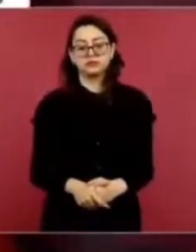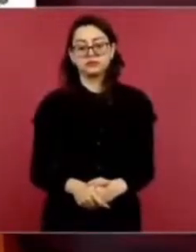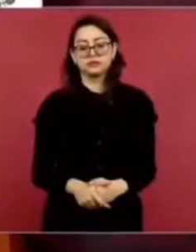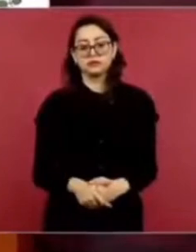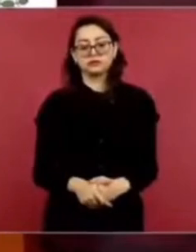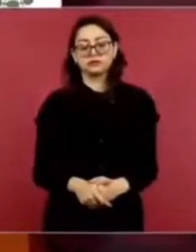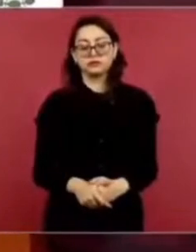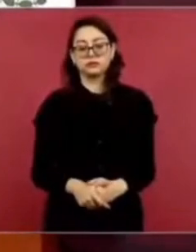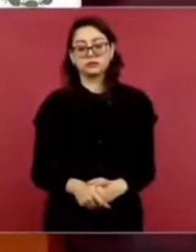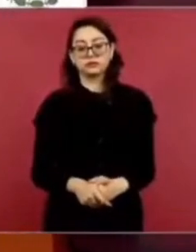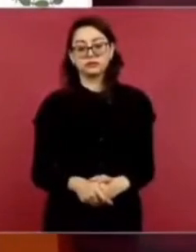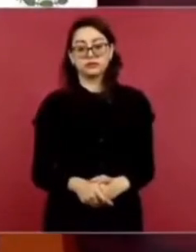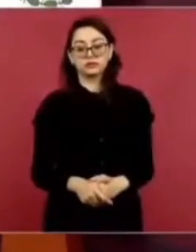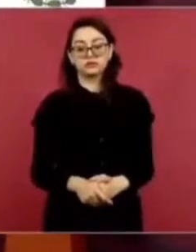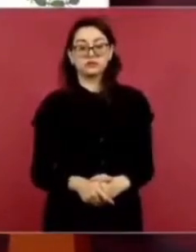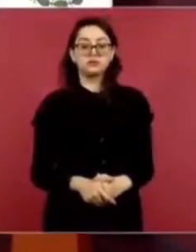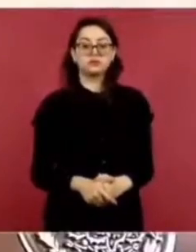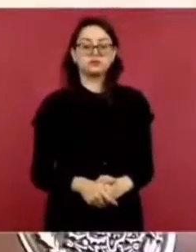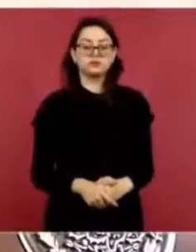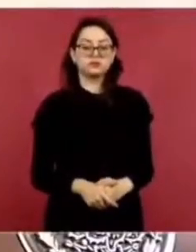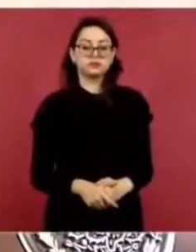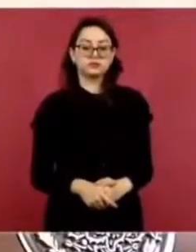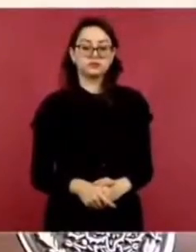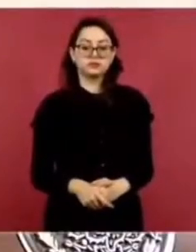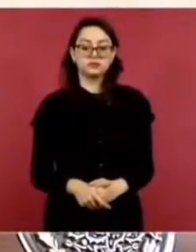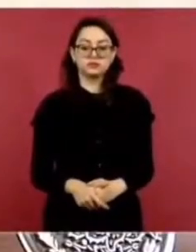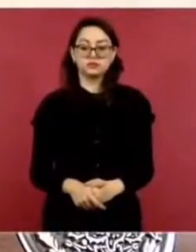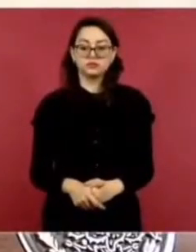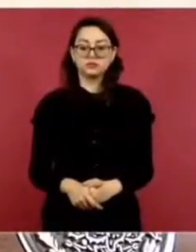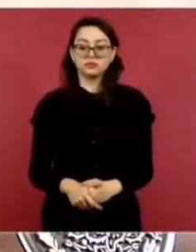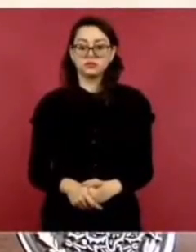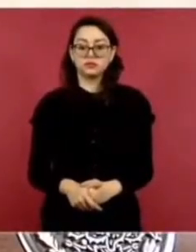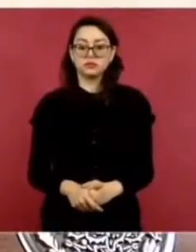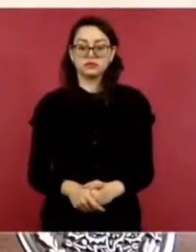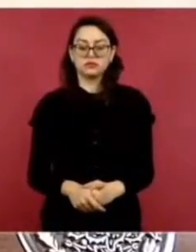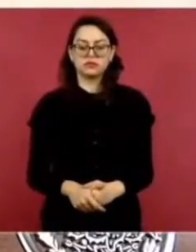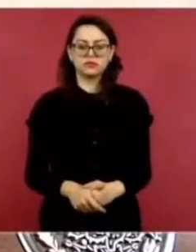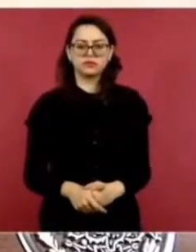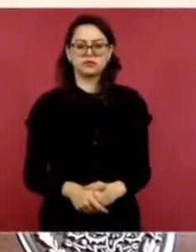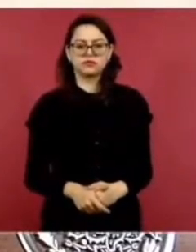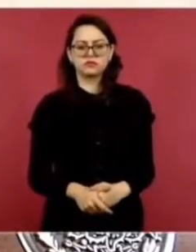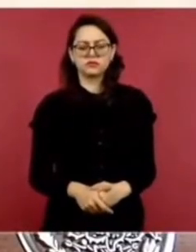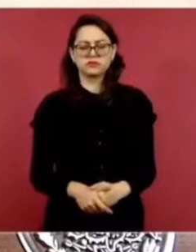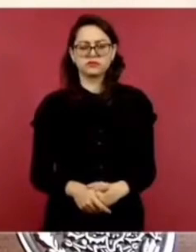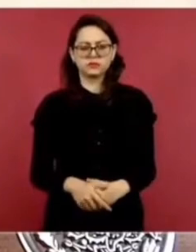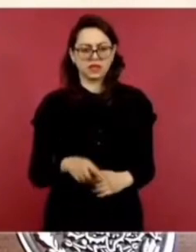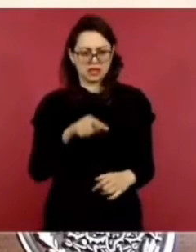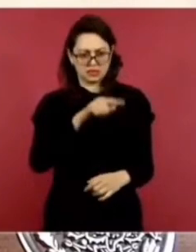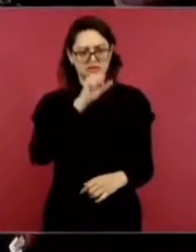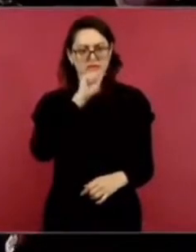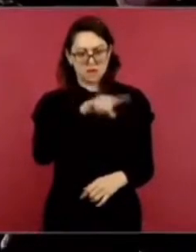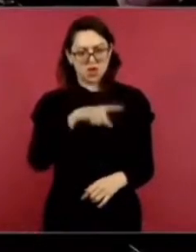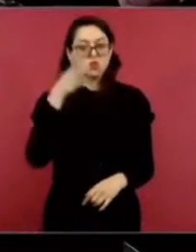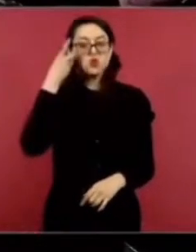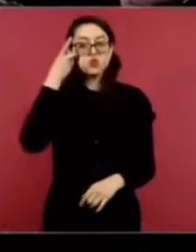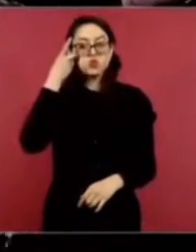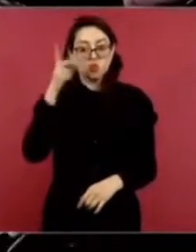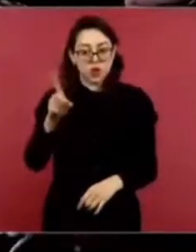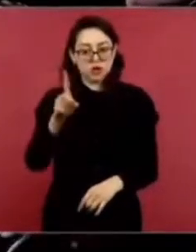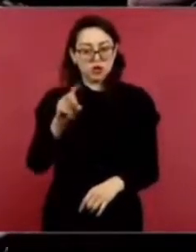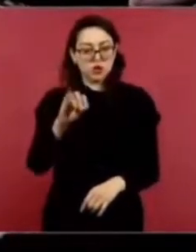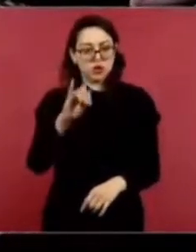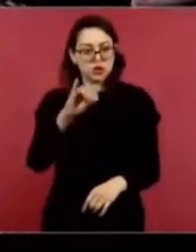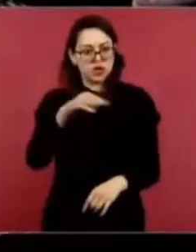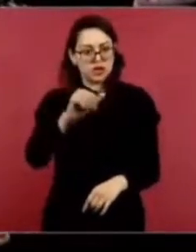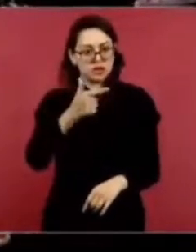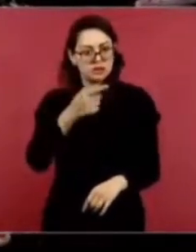dueño de Imagen, ¿no? Sí, de Imagen,